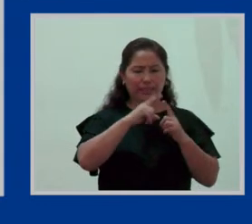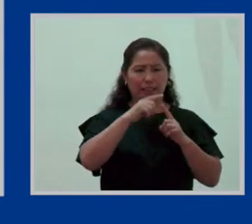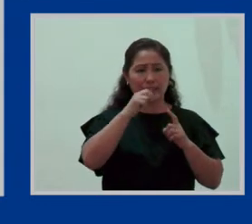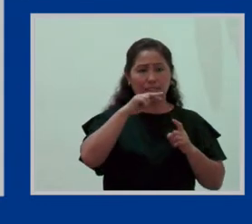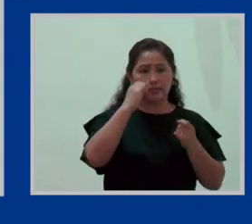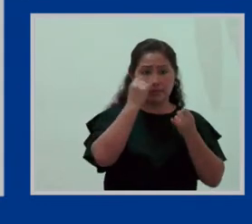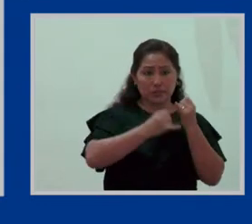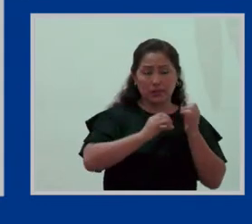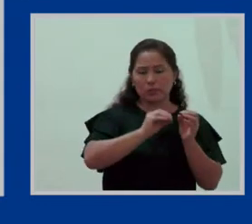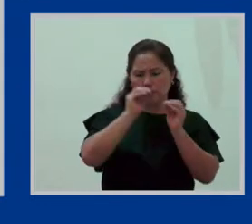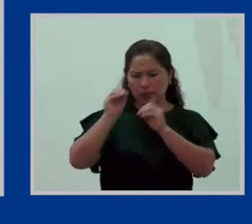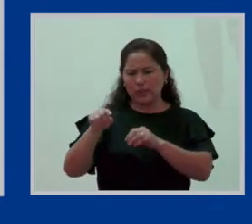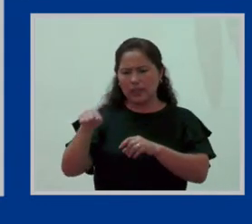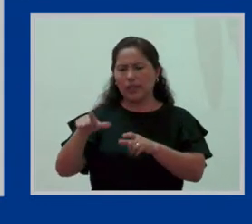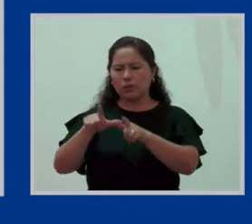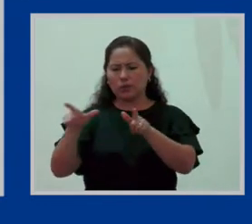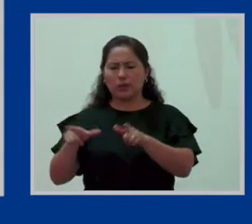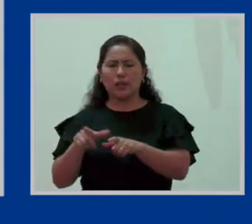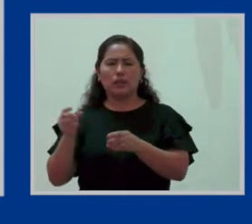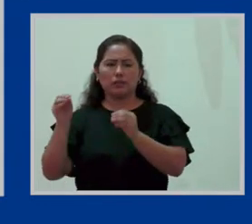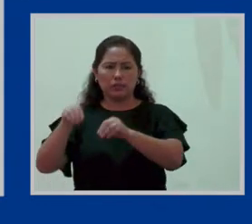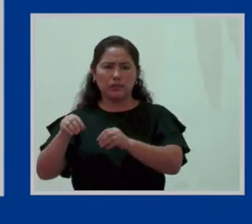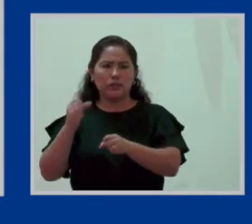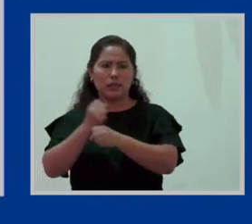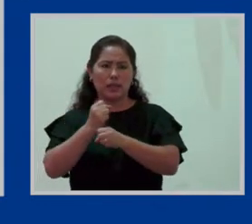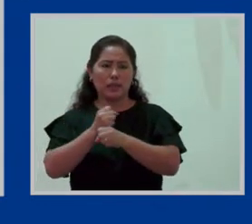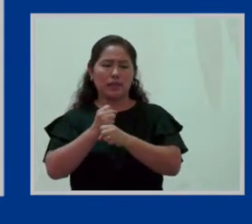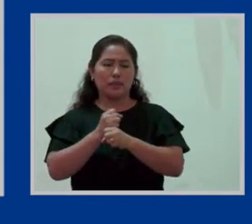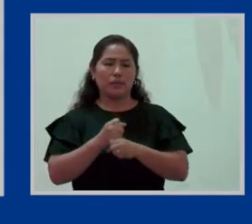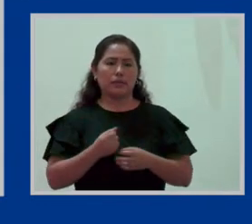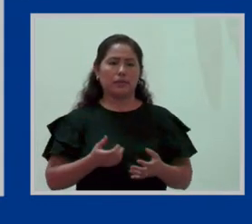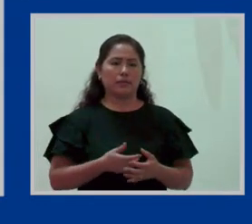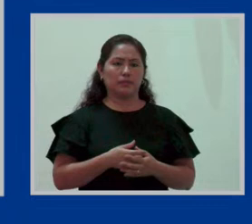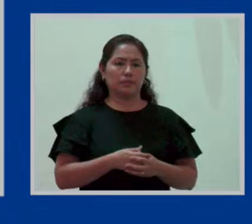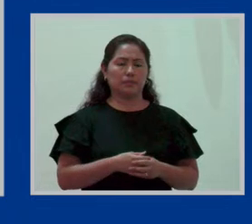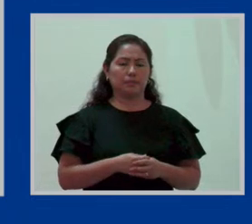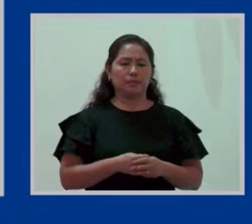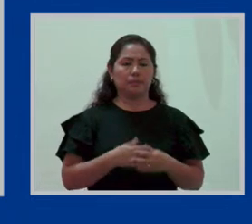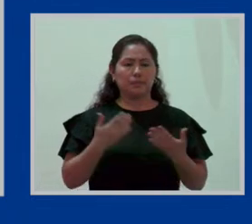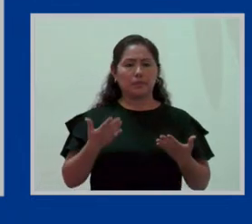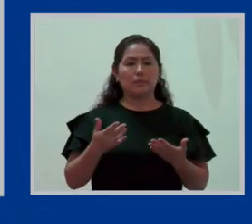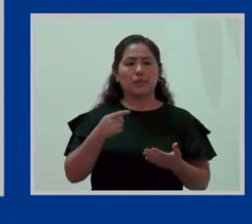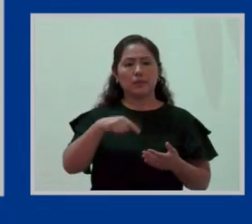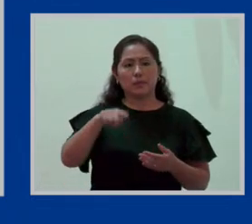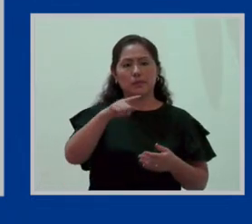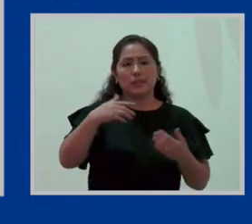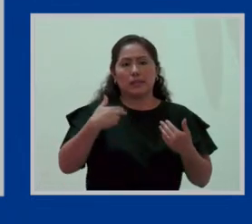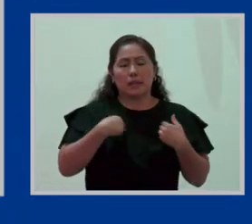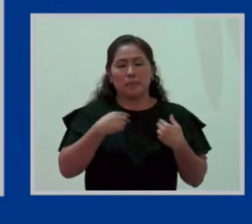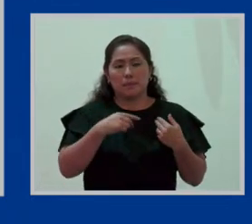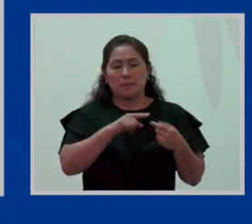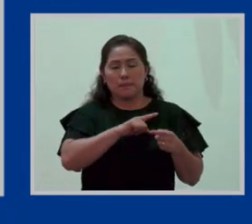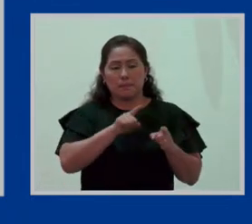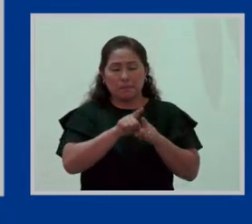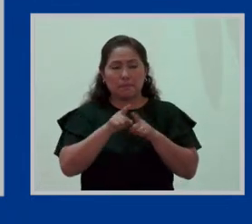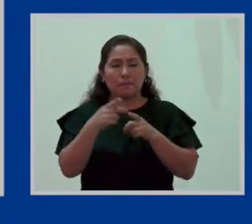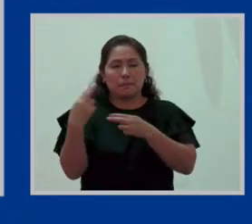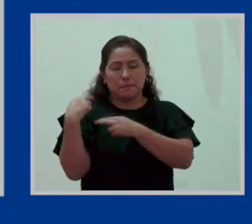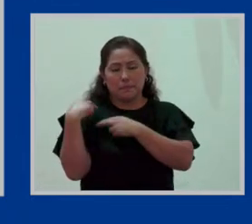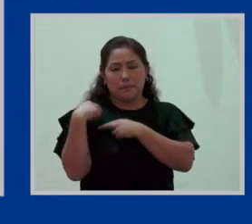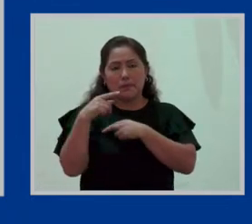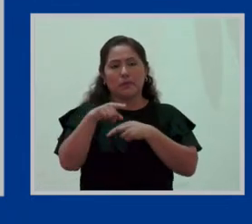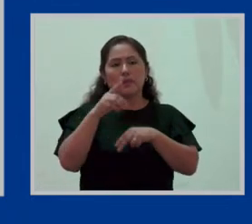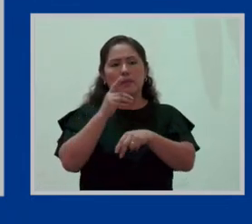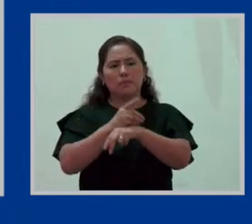condiciones riesgosas, sea para la salud de ellas o para sus bebés. Entonces, por supuesto, tiene que haber algún tipo de aval médico,